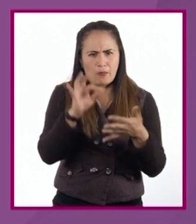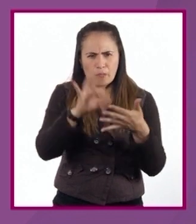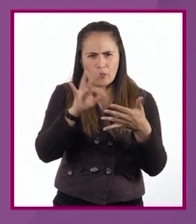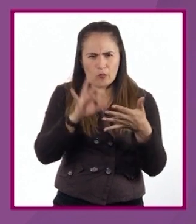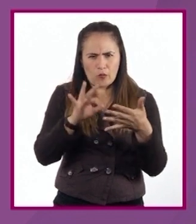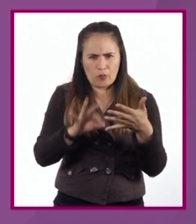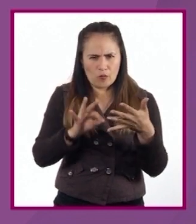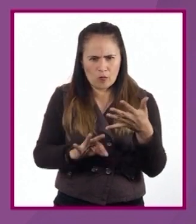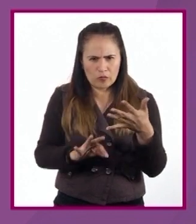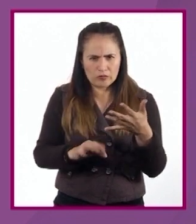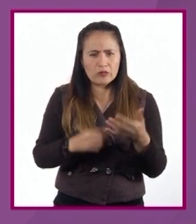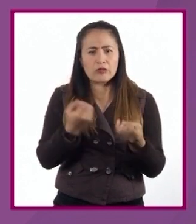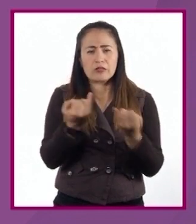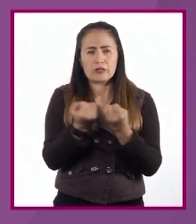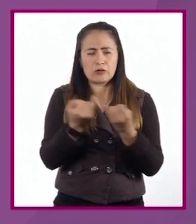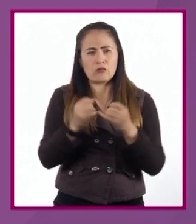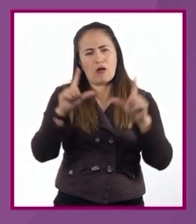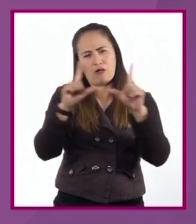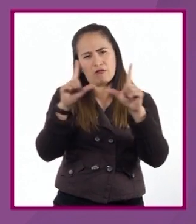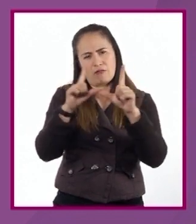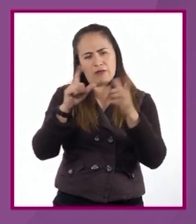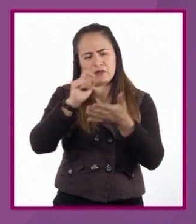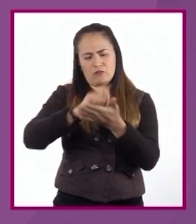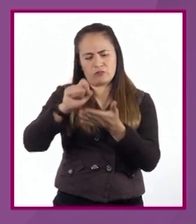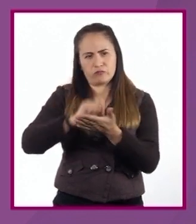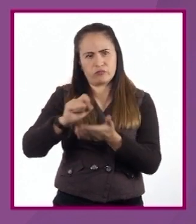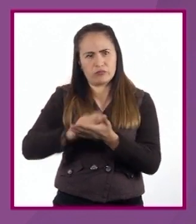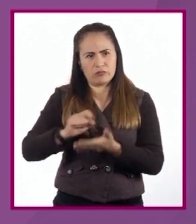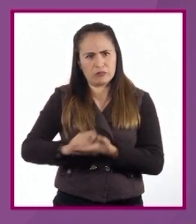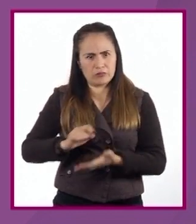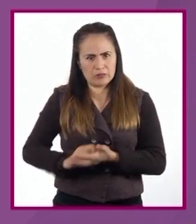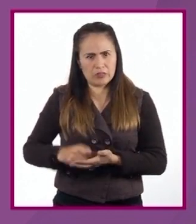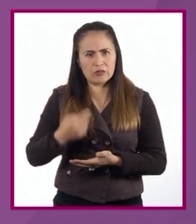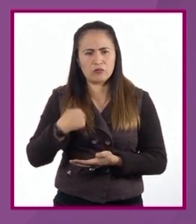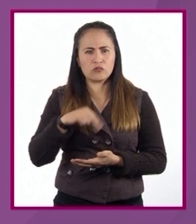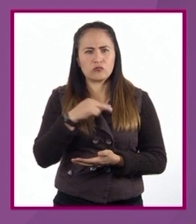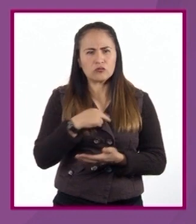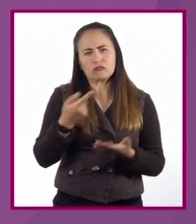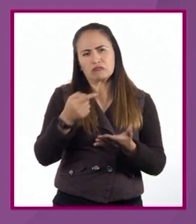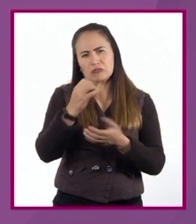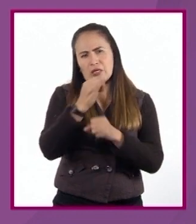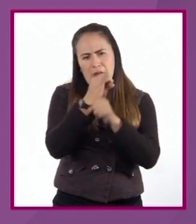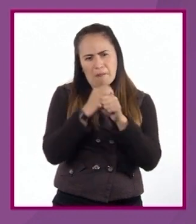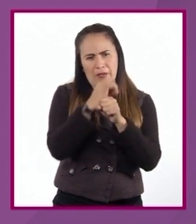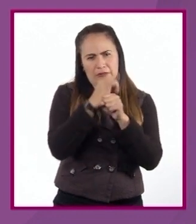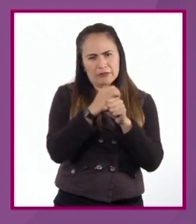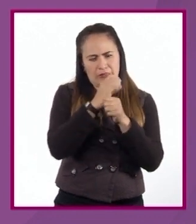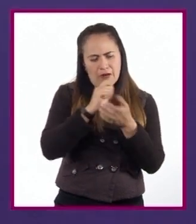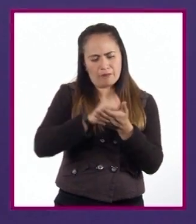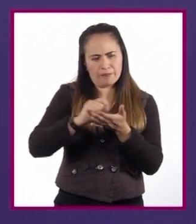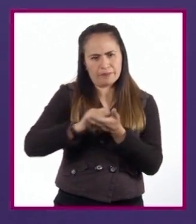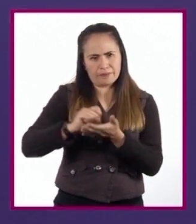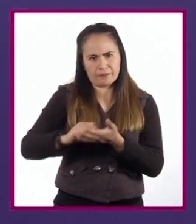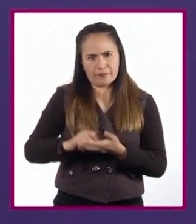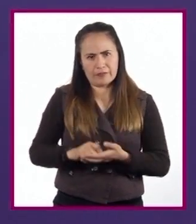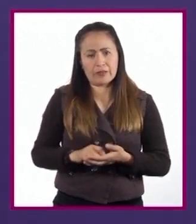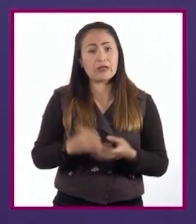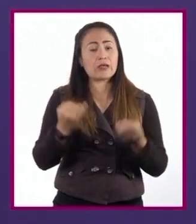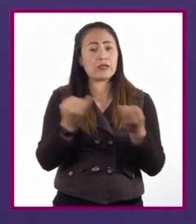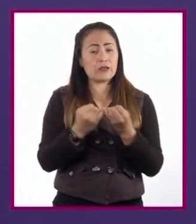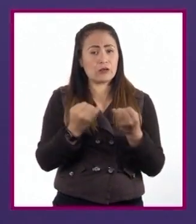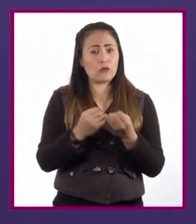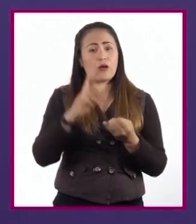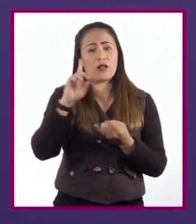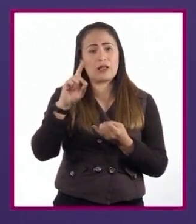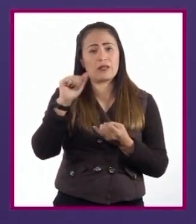tratar y anotar en fichas cada una de las fuentes que obtuvimos con nuestra investigación. No olvidemos los datos